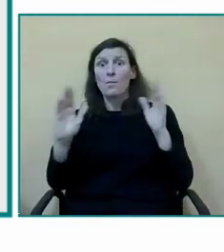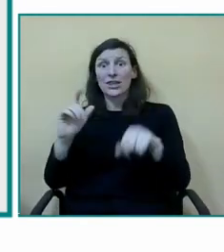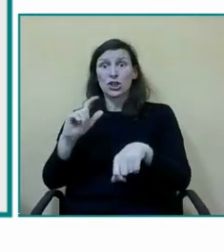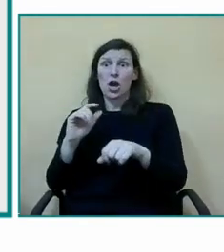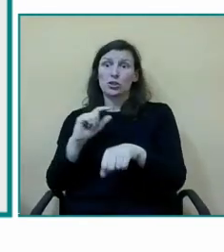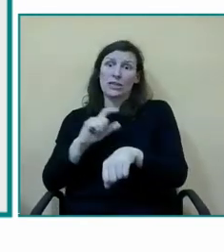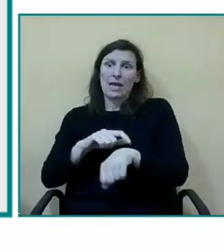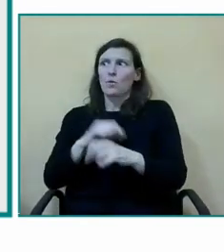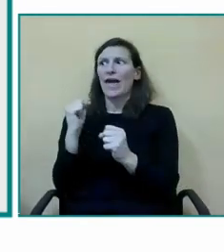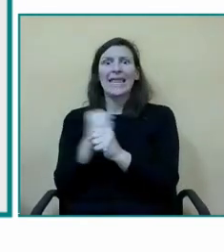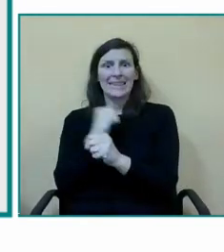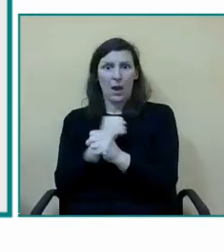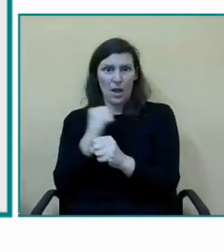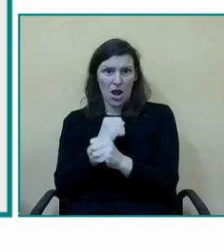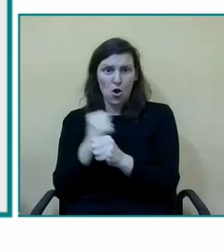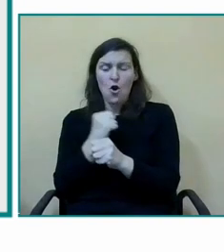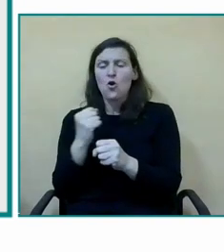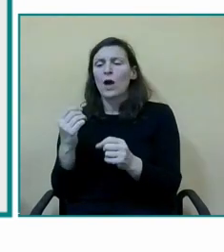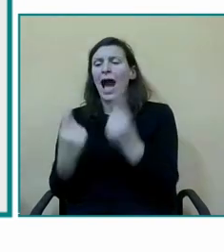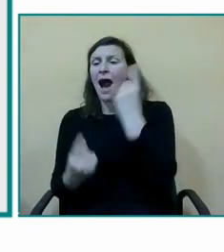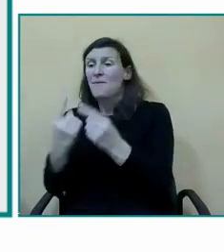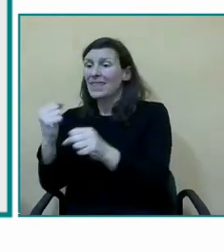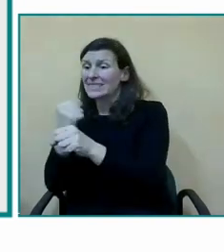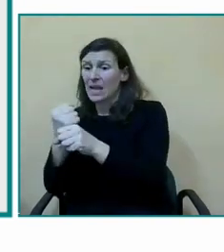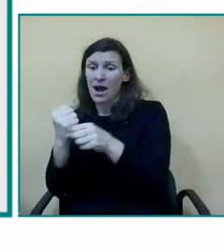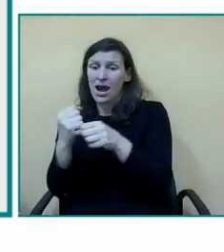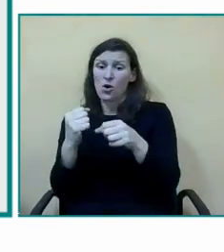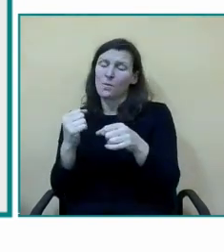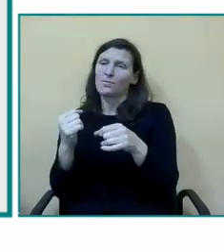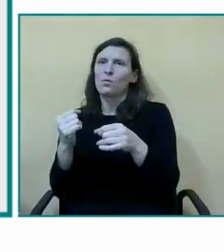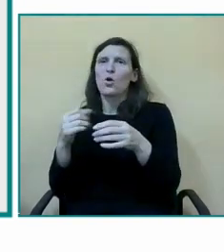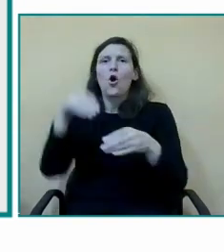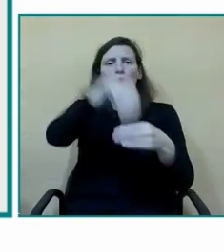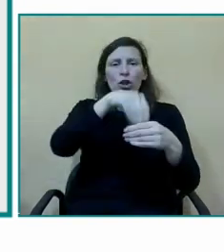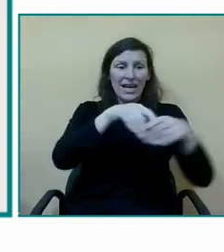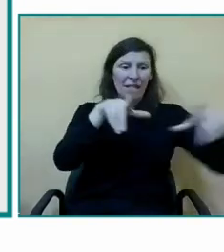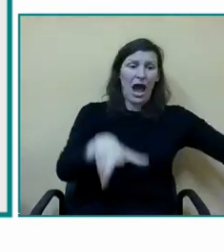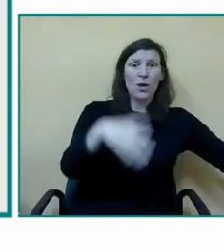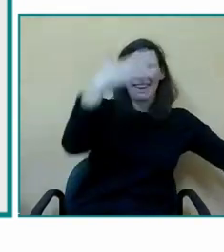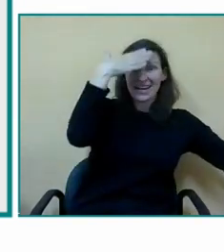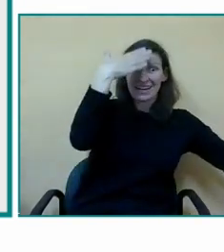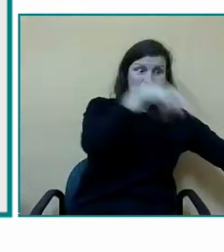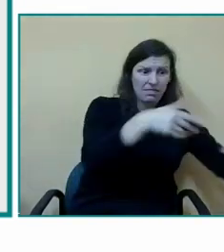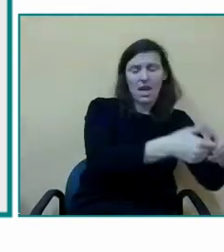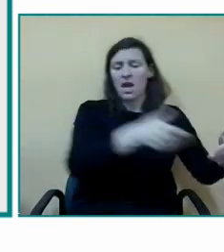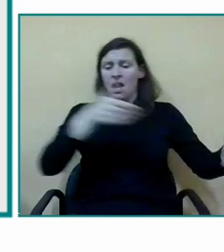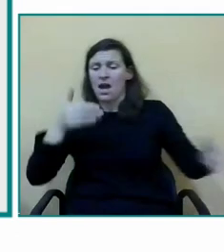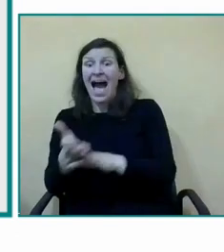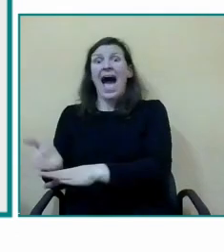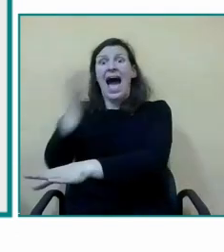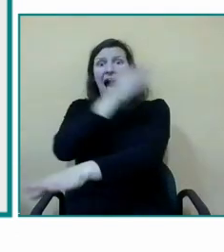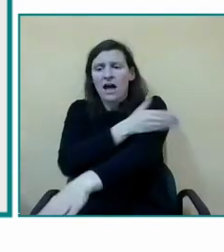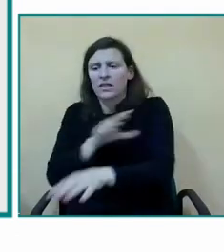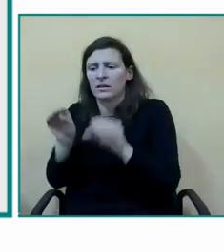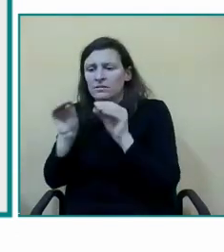como vemos aquí van a ser la anticipación y el refuerzo del trabajo en el aula y va a estar muy coordinado con la tutora